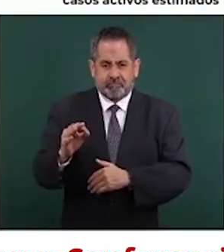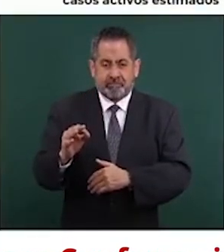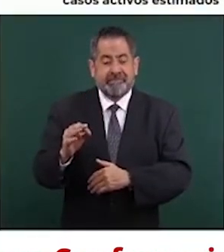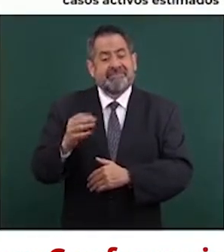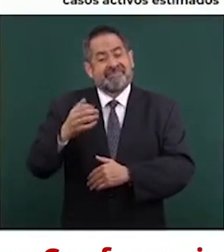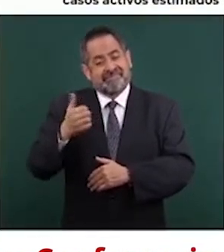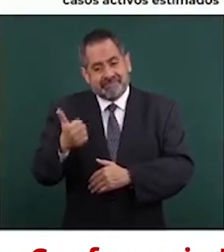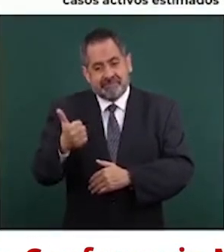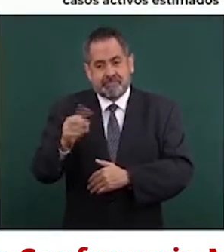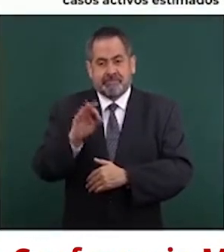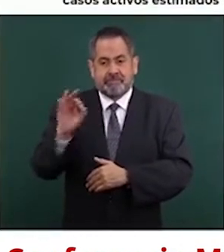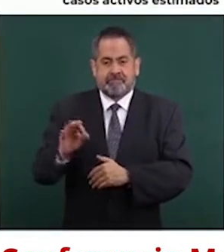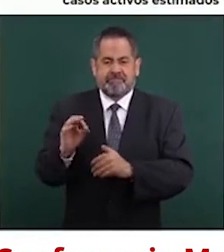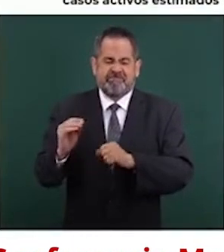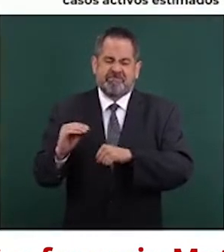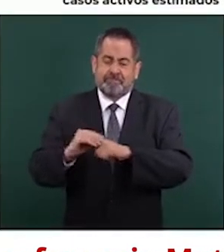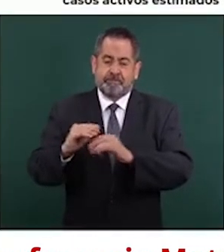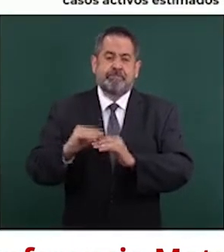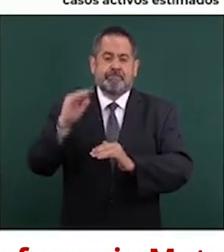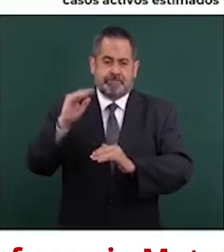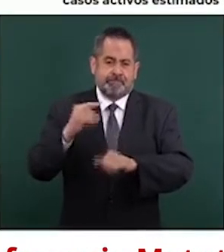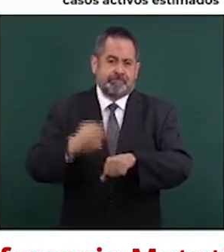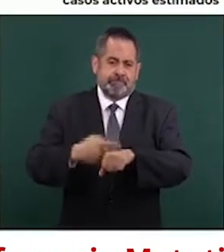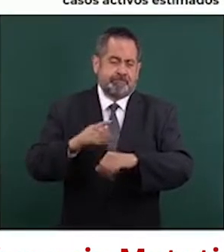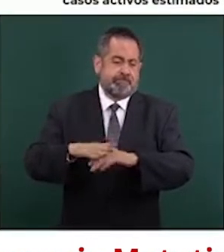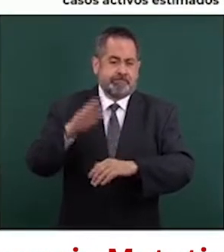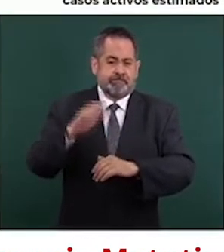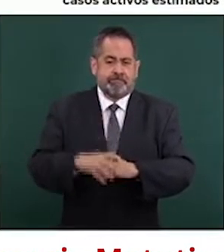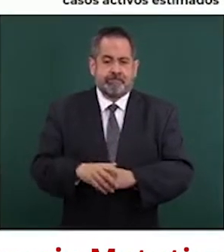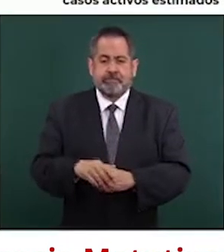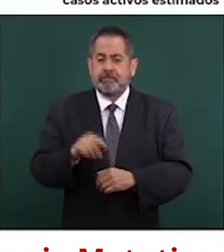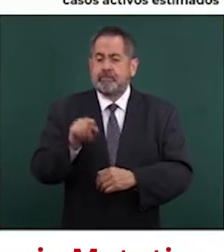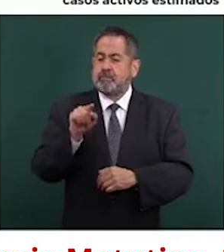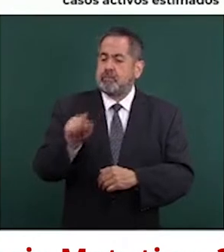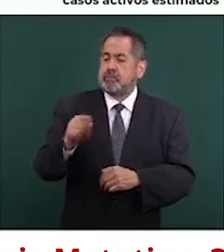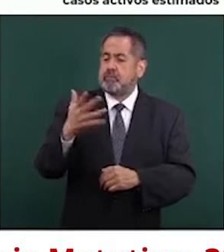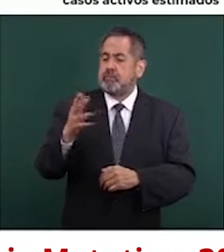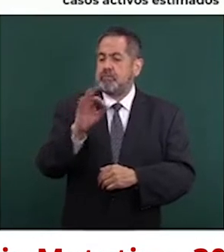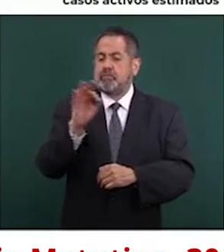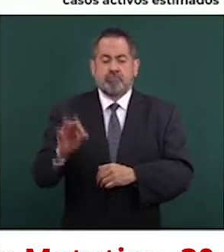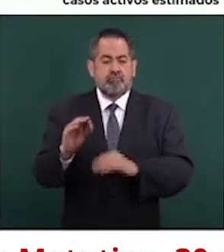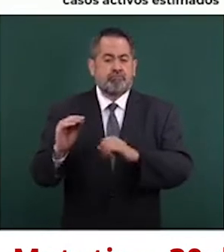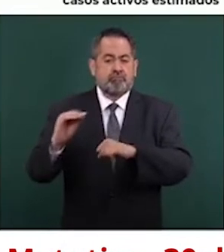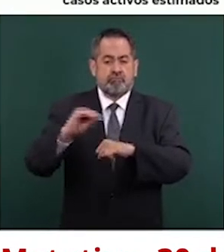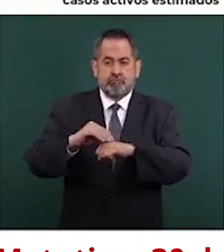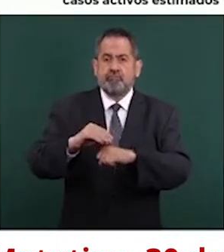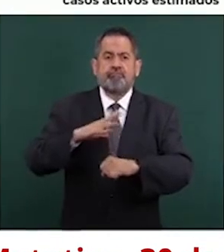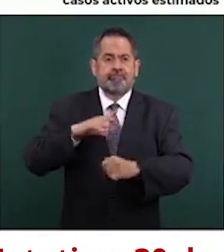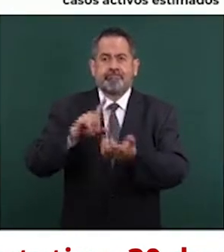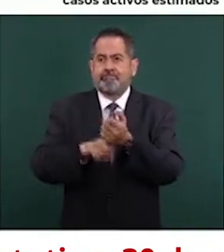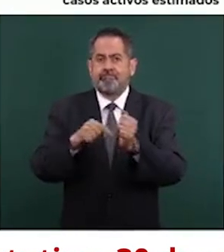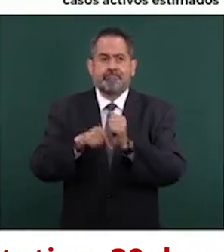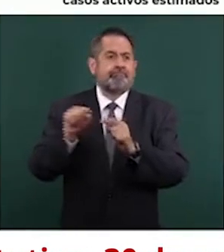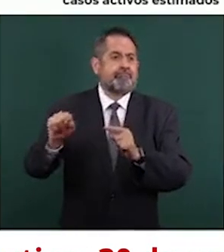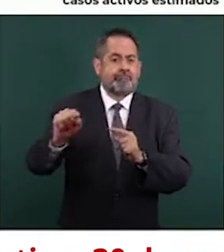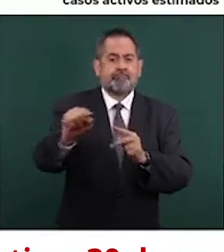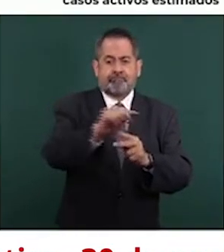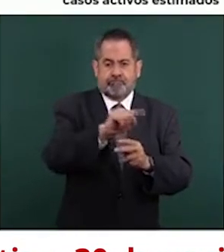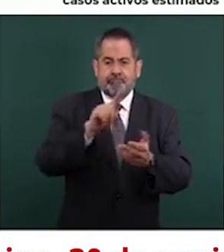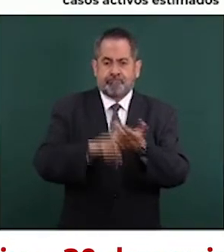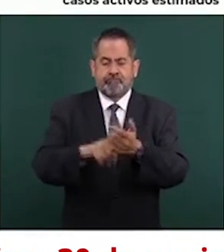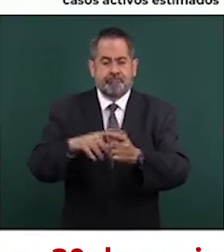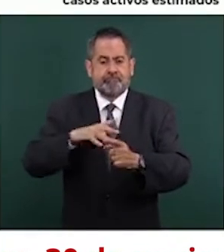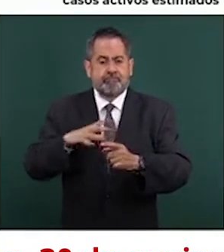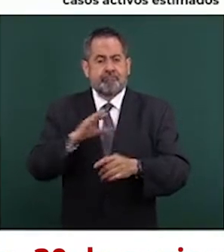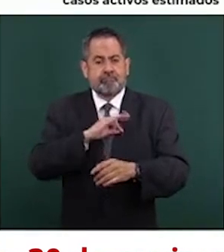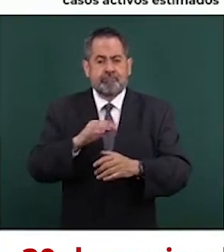por ciento. Solamente punto cinco por ciento de los casos estimados son activos, es decir, casos que están con